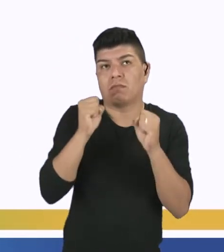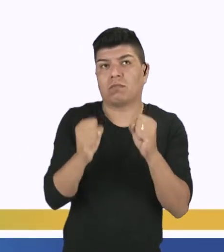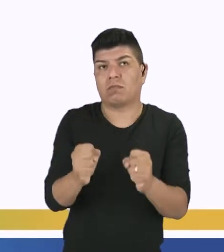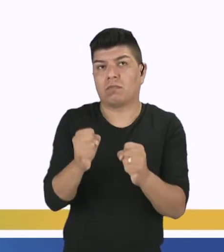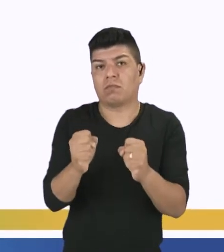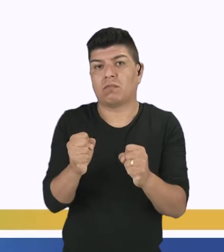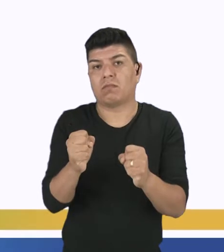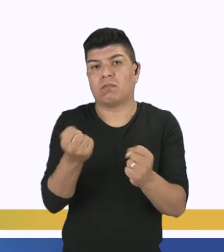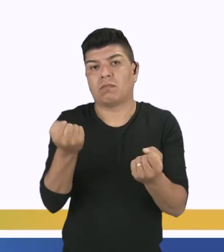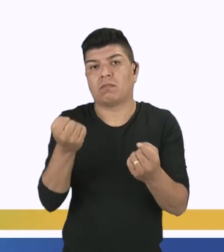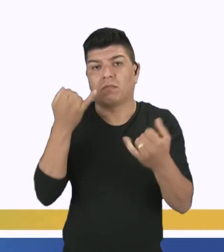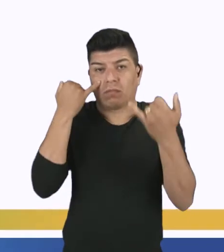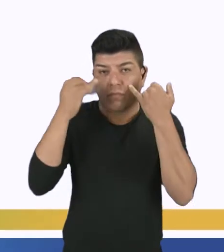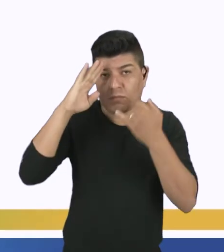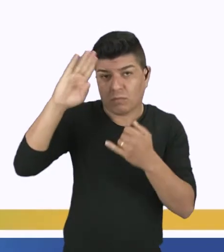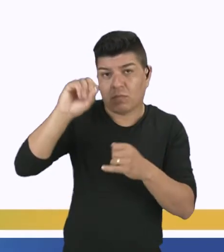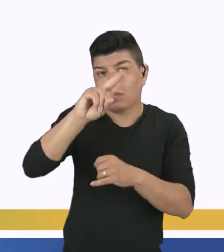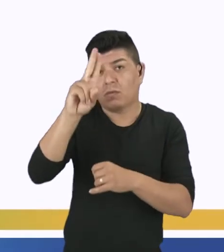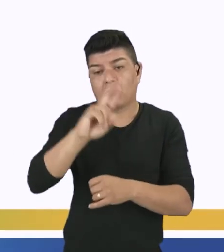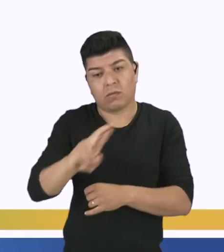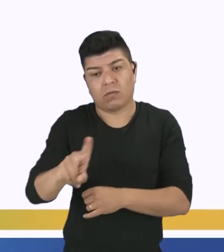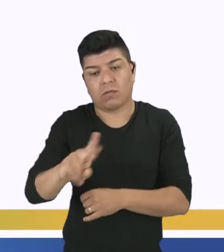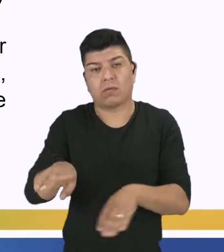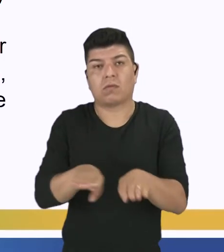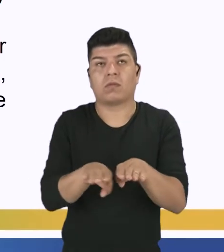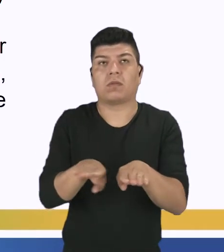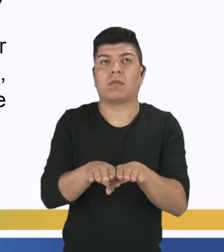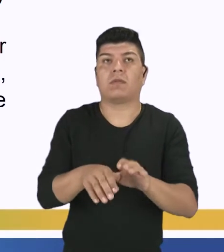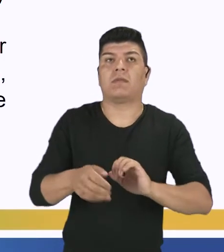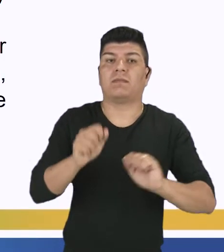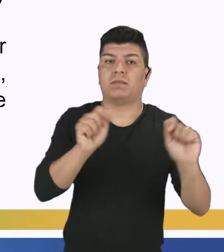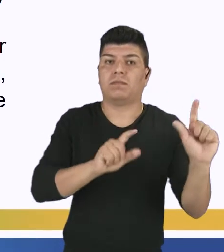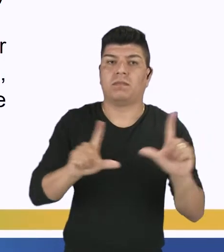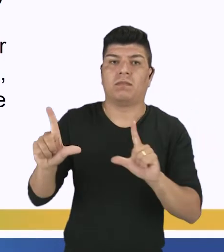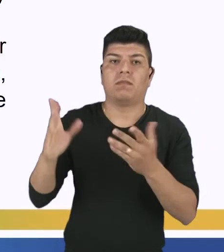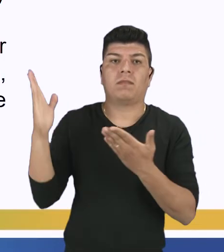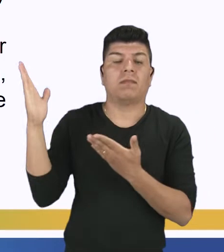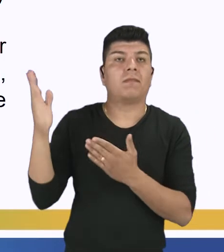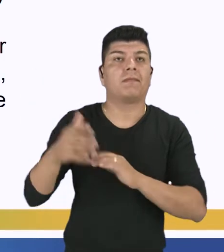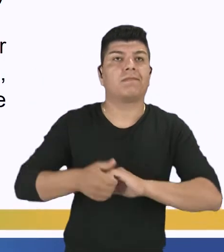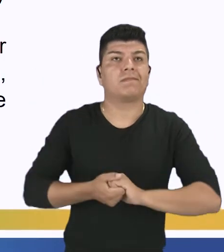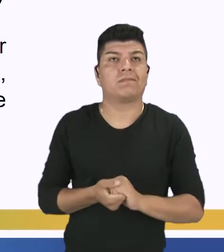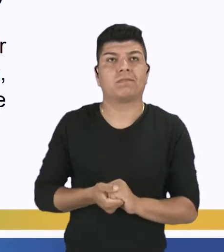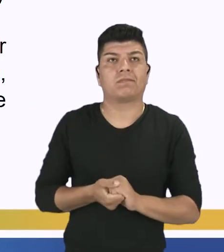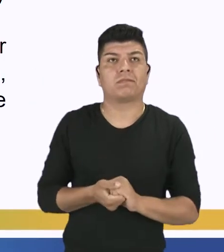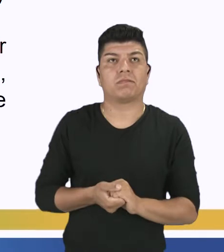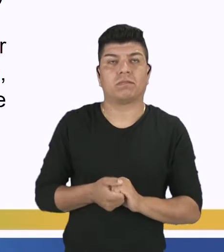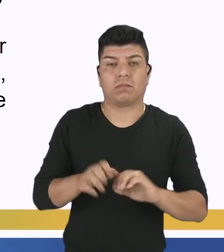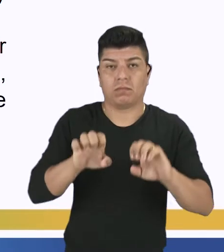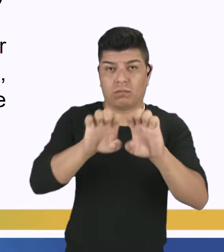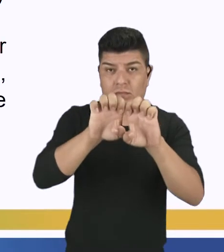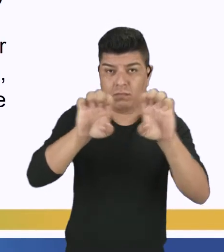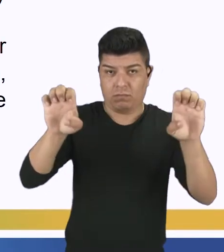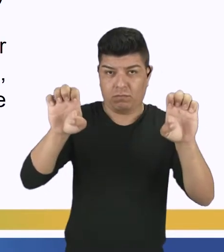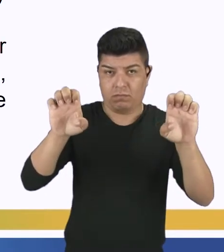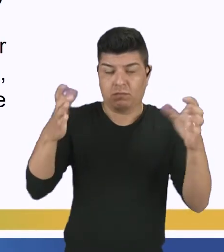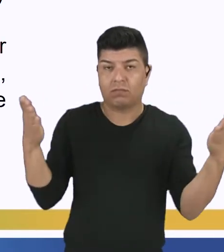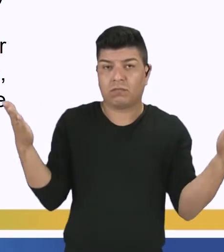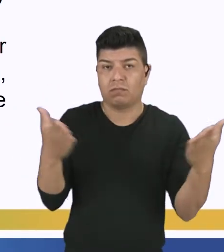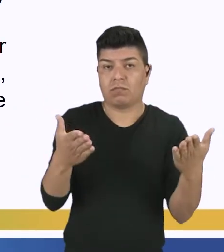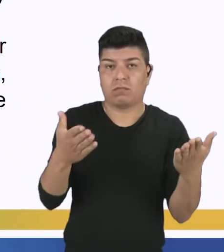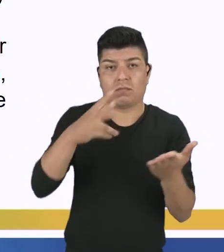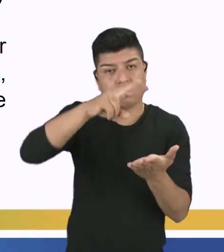referente a la noticia principal o no, ¿tá? Próximo La estructura. Una